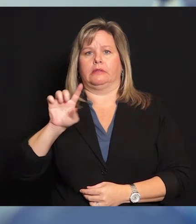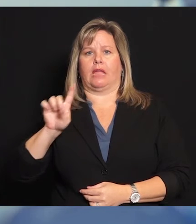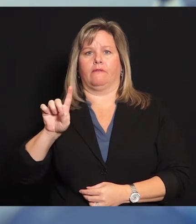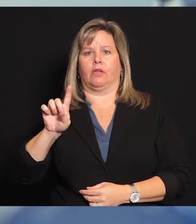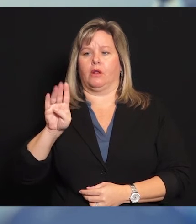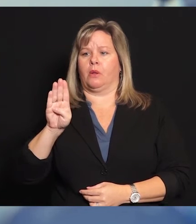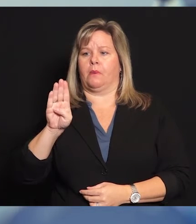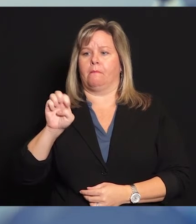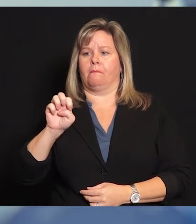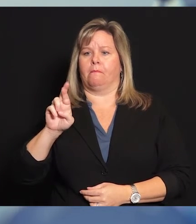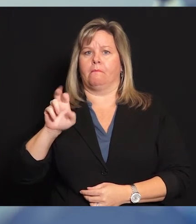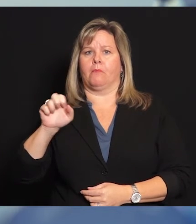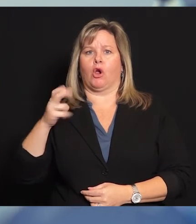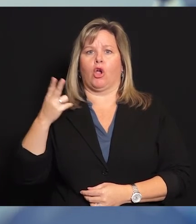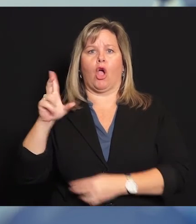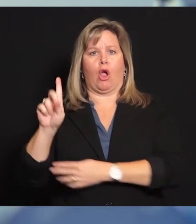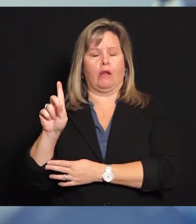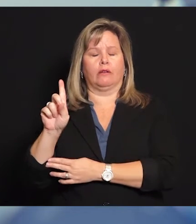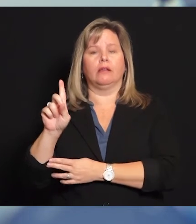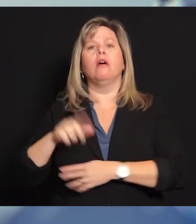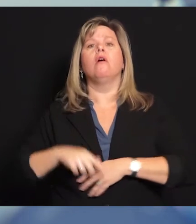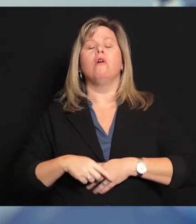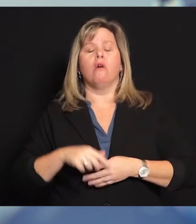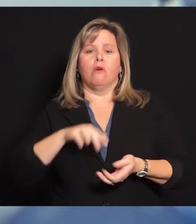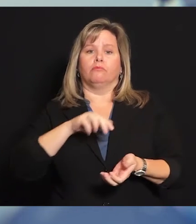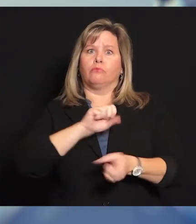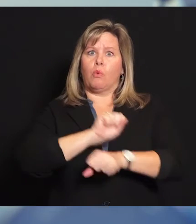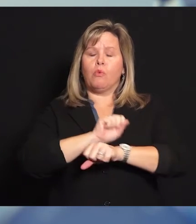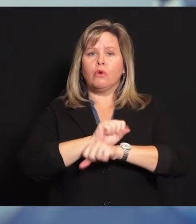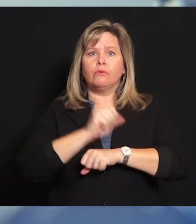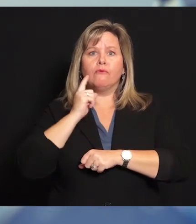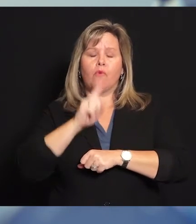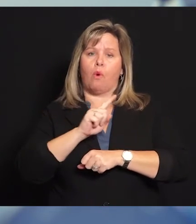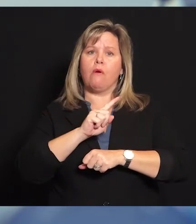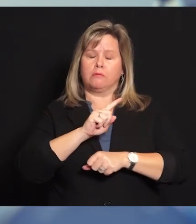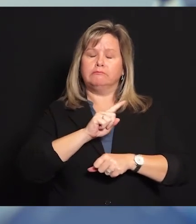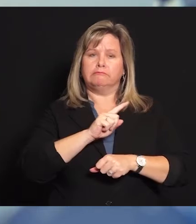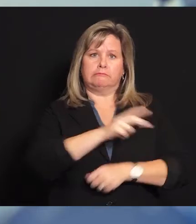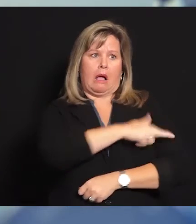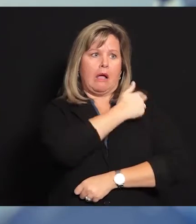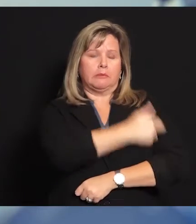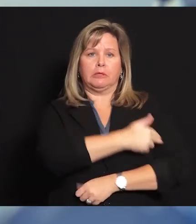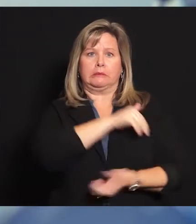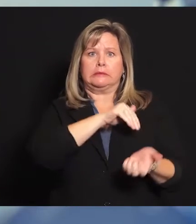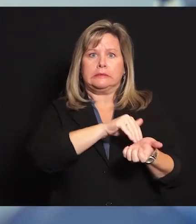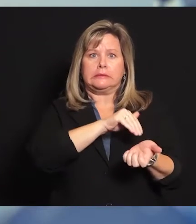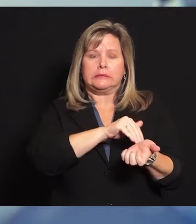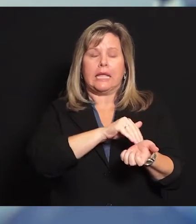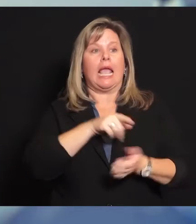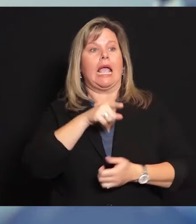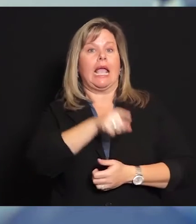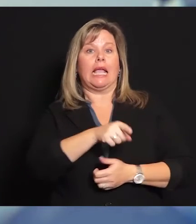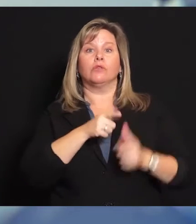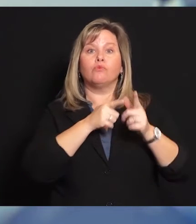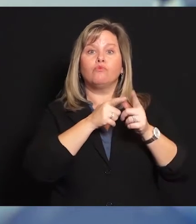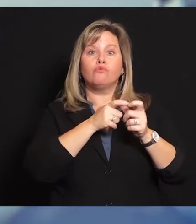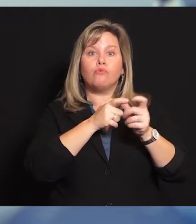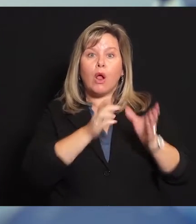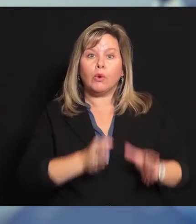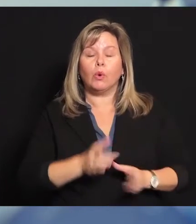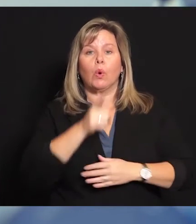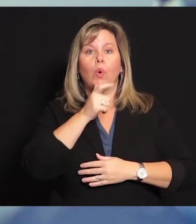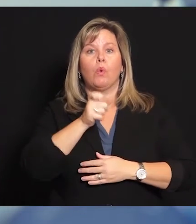Spectrum Health aquí en Grand Rapids. A los 28 años, este corredor de maratón se fue ingresado en el hospital donde trabaja